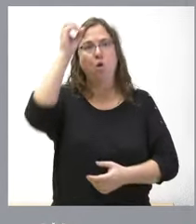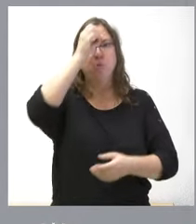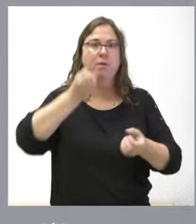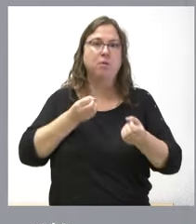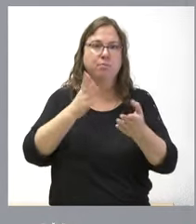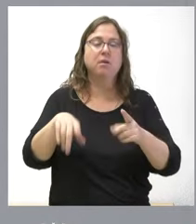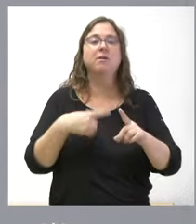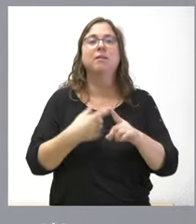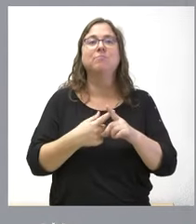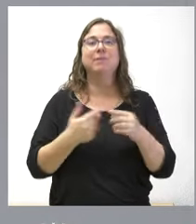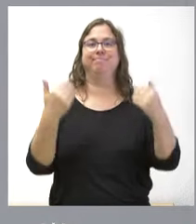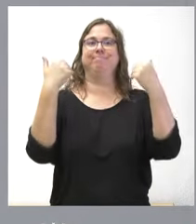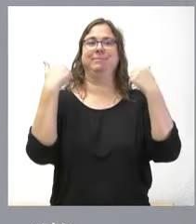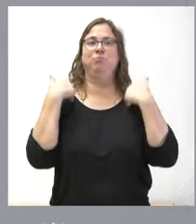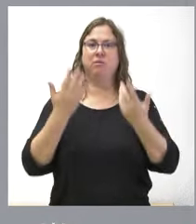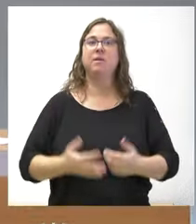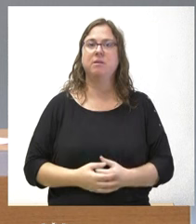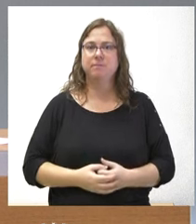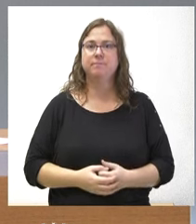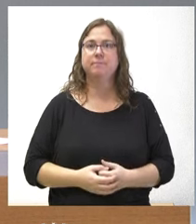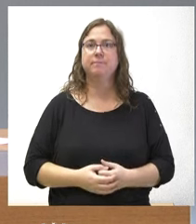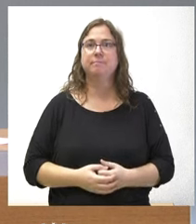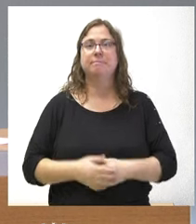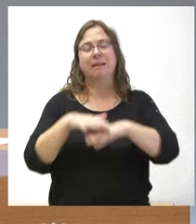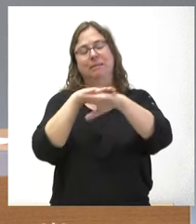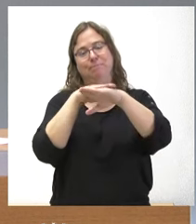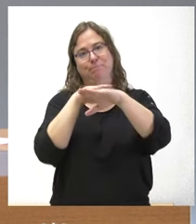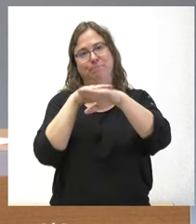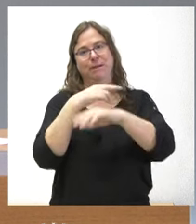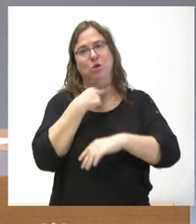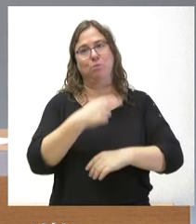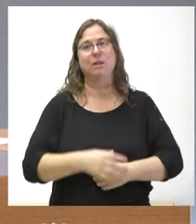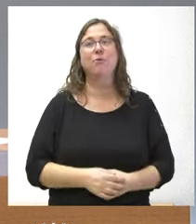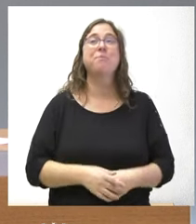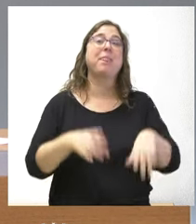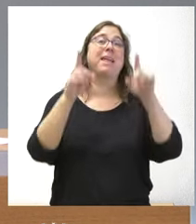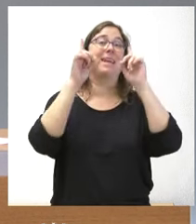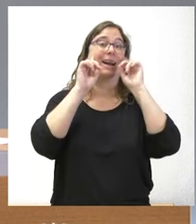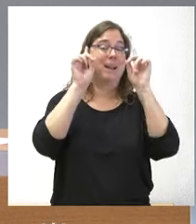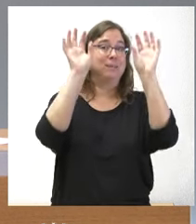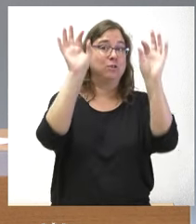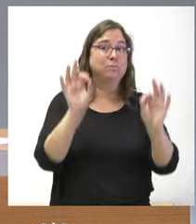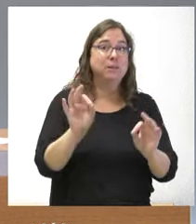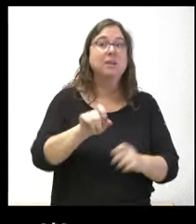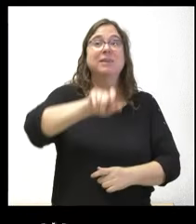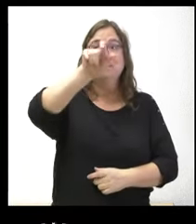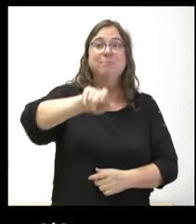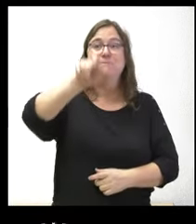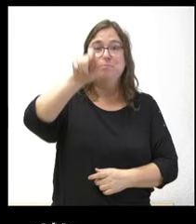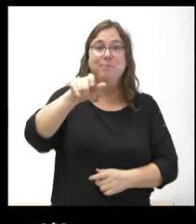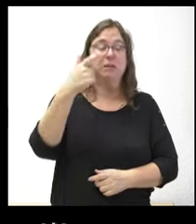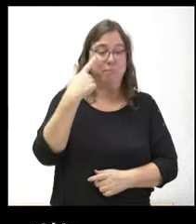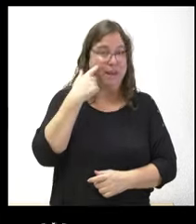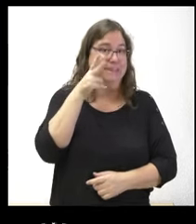para tener la responsabilidad sobre la misma disculpe portavoz pero el caso concreto que le planteo porque habrá gente que escuche estas